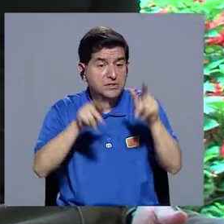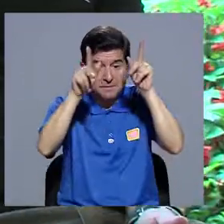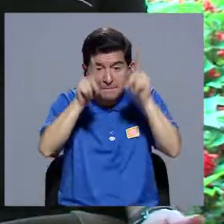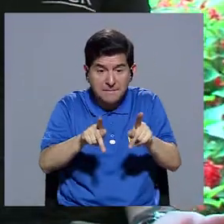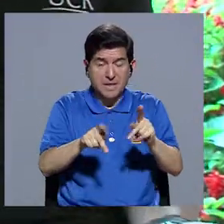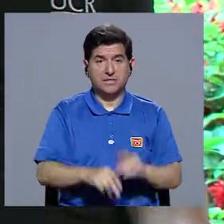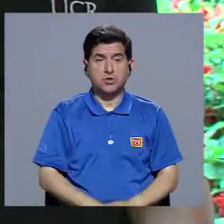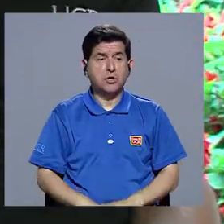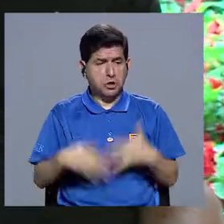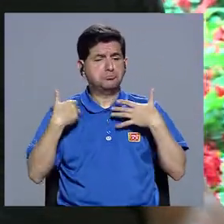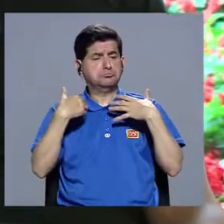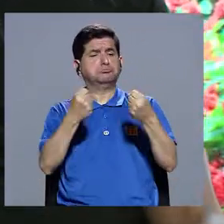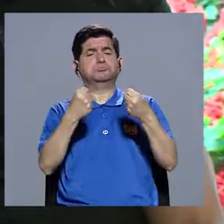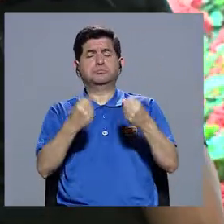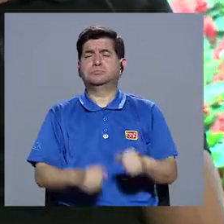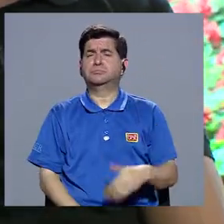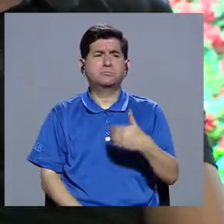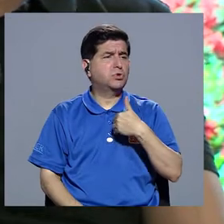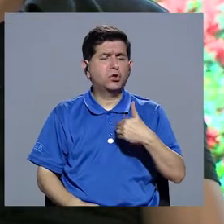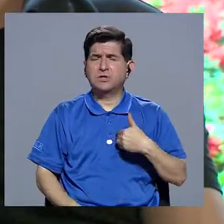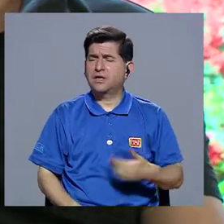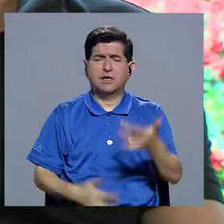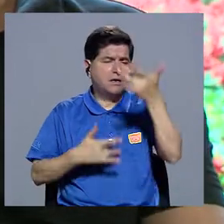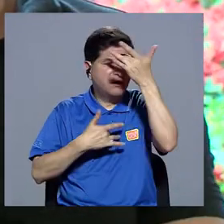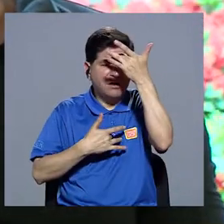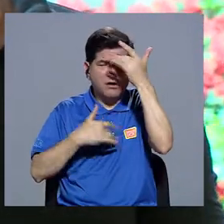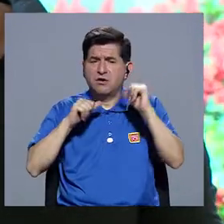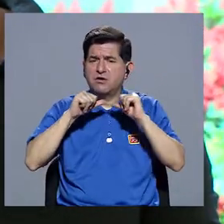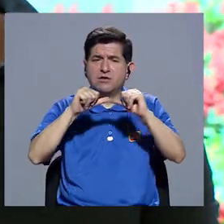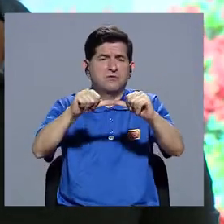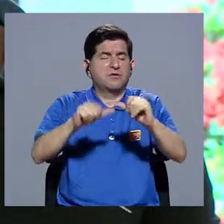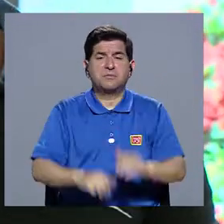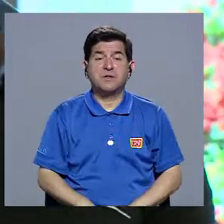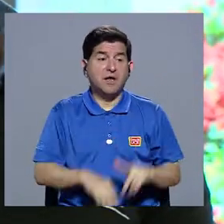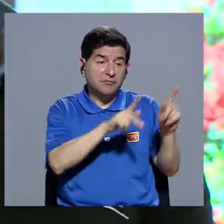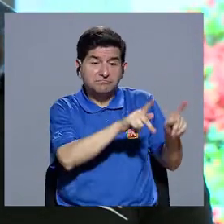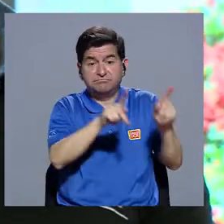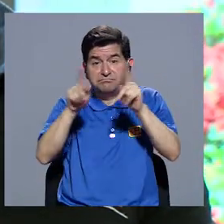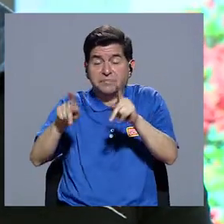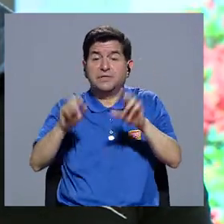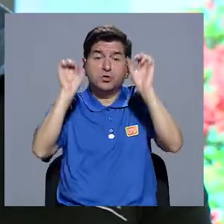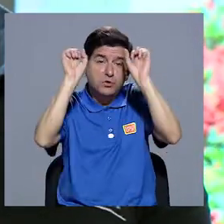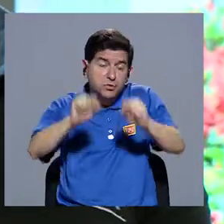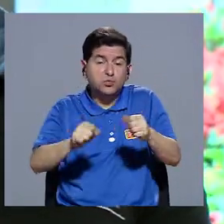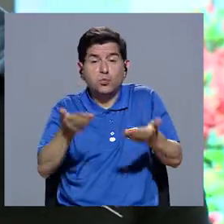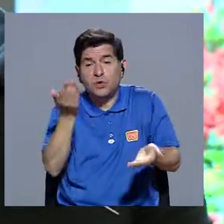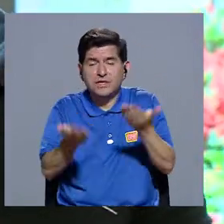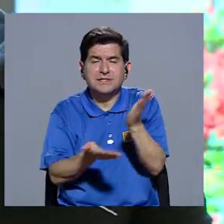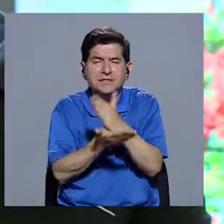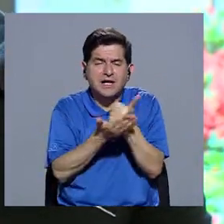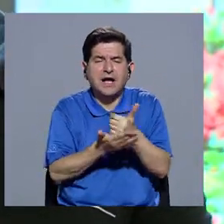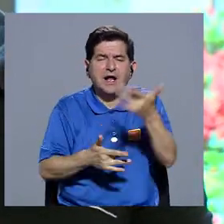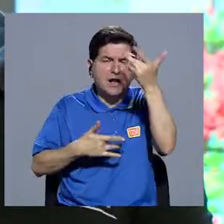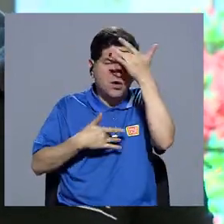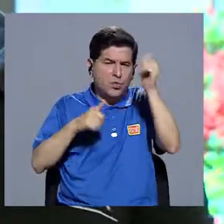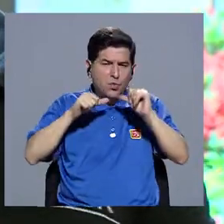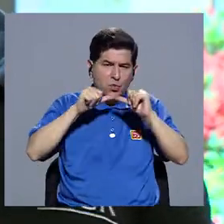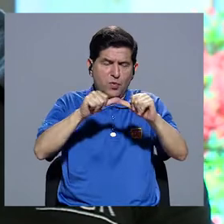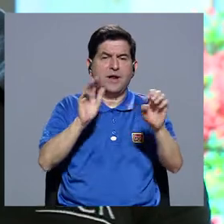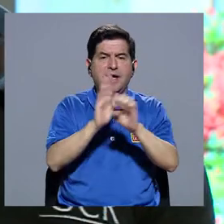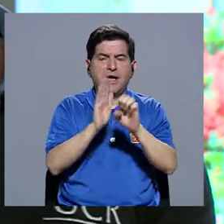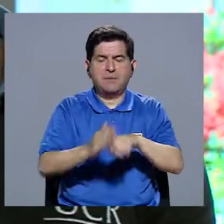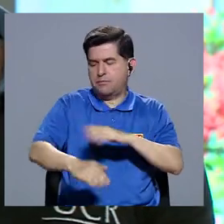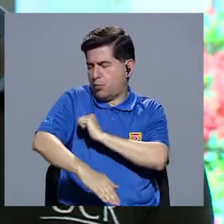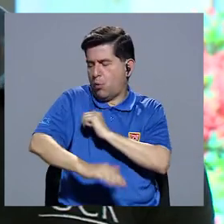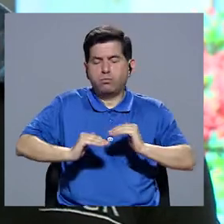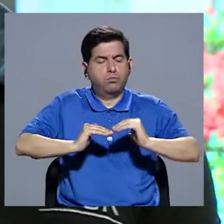personas que son saludables, quizás no tengan alguna enfermedad crónica, hay personas que puede que tengan alguna enfermedad crónica, por ejemplo,